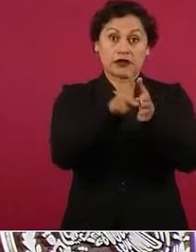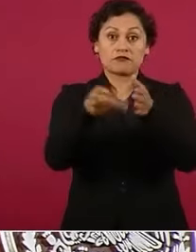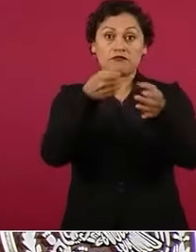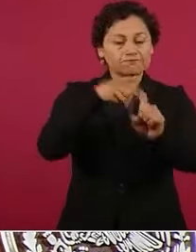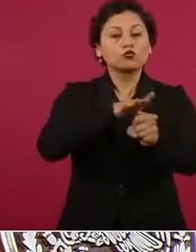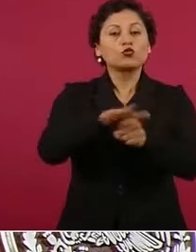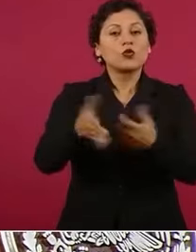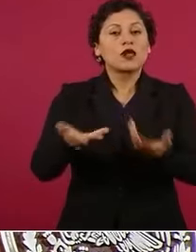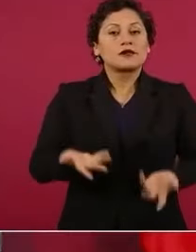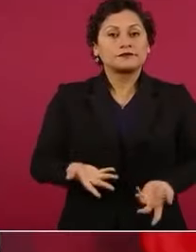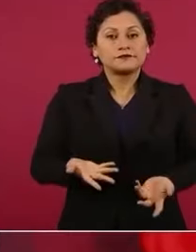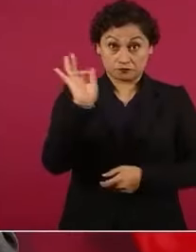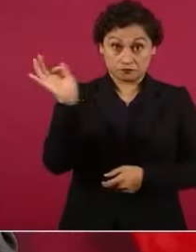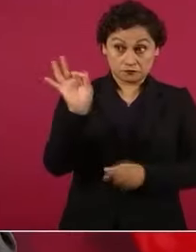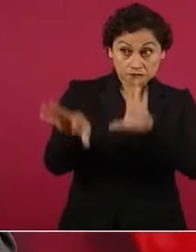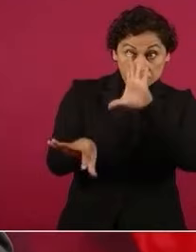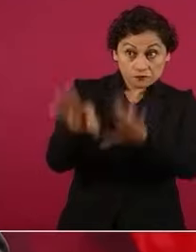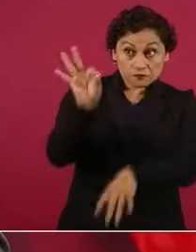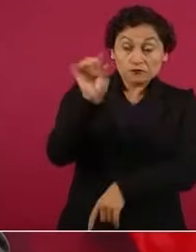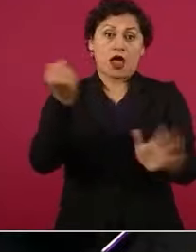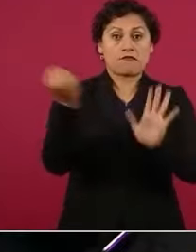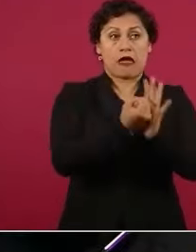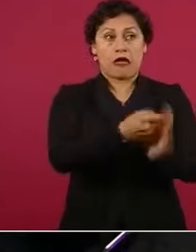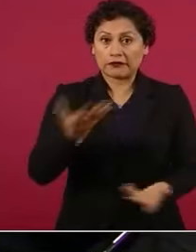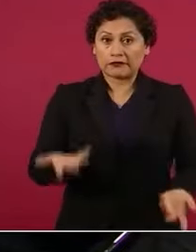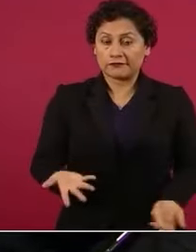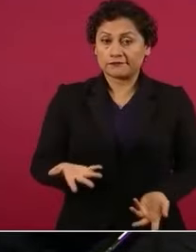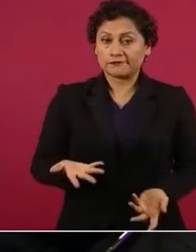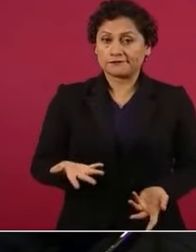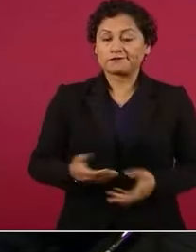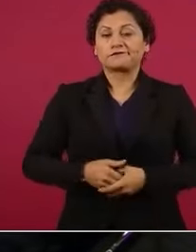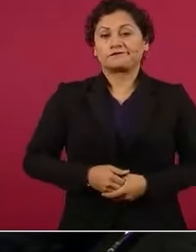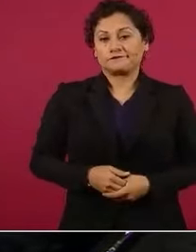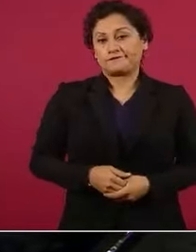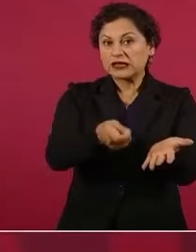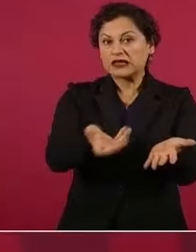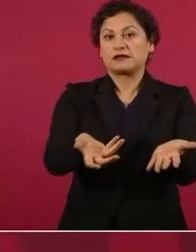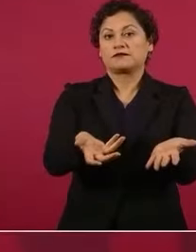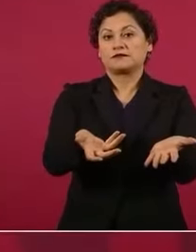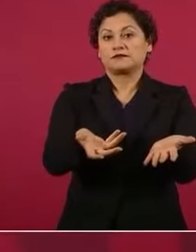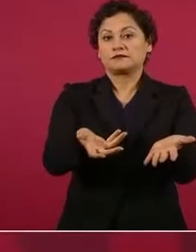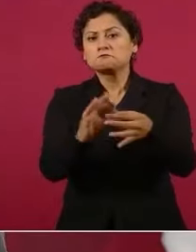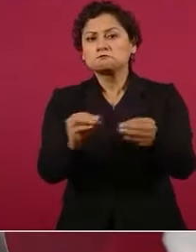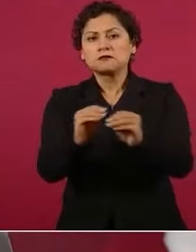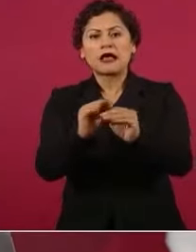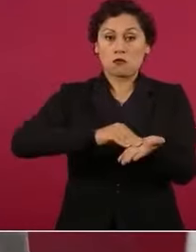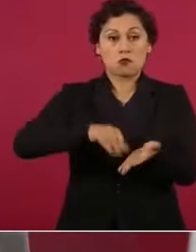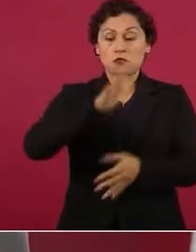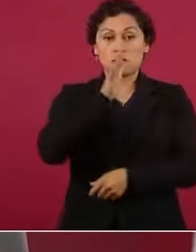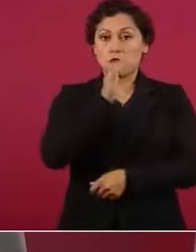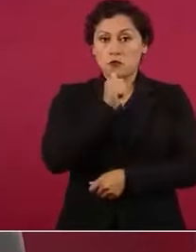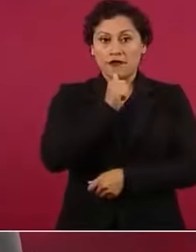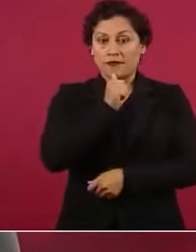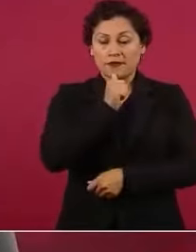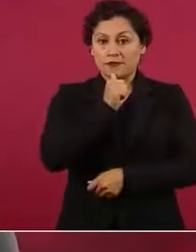es esa, ¿no? De que la calumnia cuando no mancha tizna. Entonces, calumnia que algo queda, pero sí afecta mucho a la gente, la